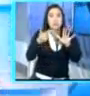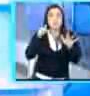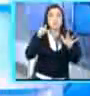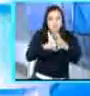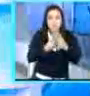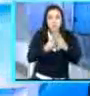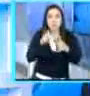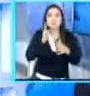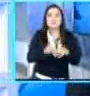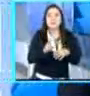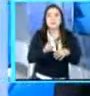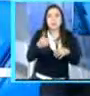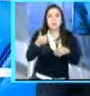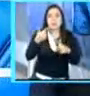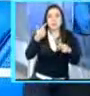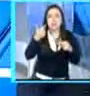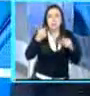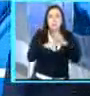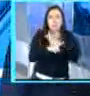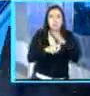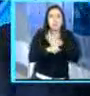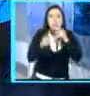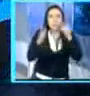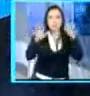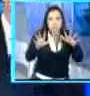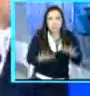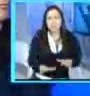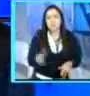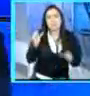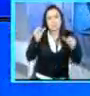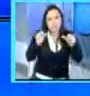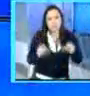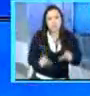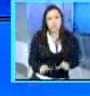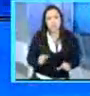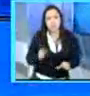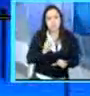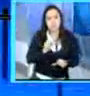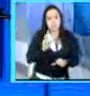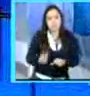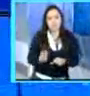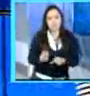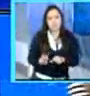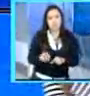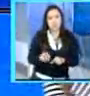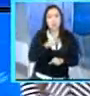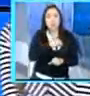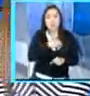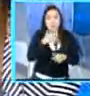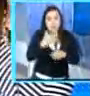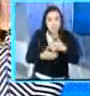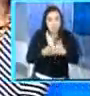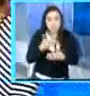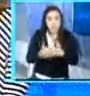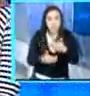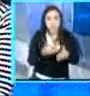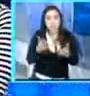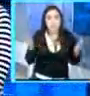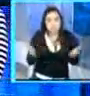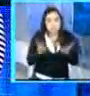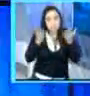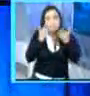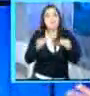hacia adelante, uno hacia atrás, cuatro y después un poquito. Es un proceso más largo. Estamos viendo que la cosa está avanzando en la dirección